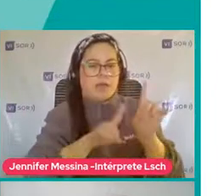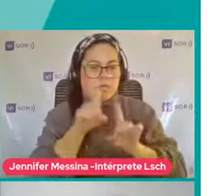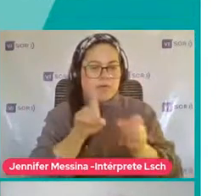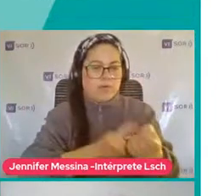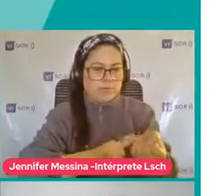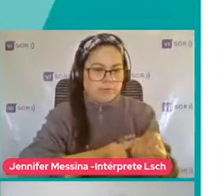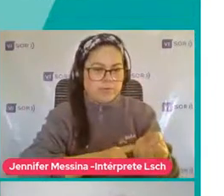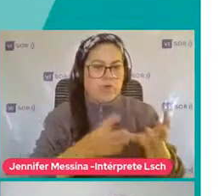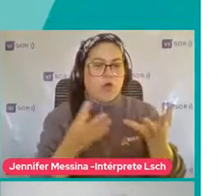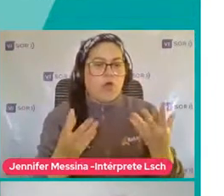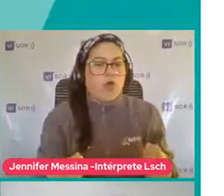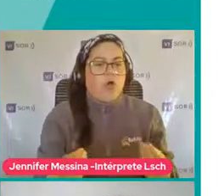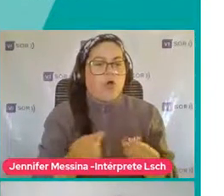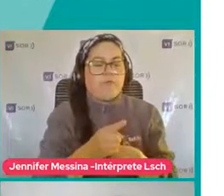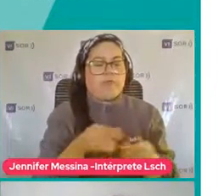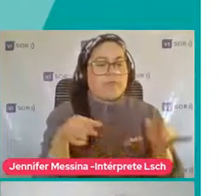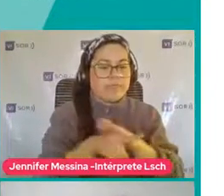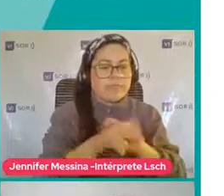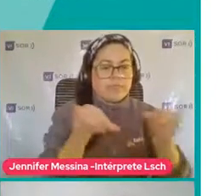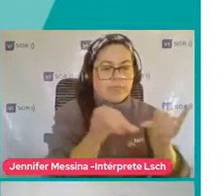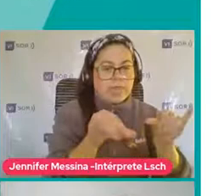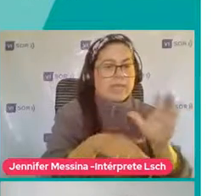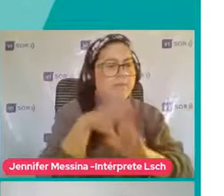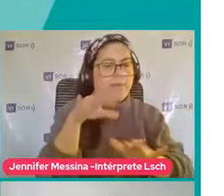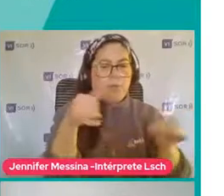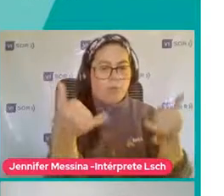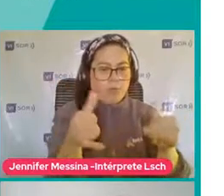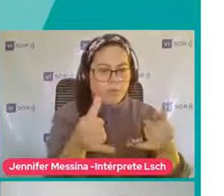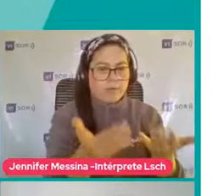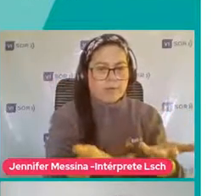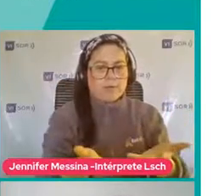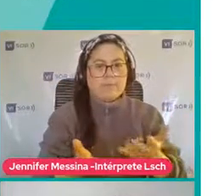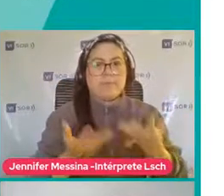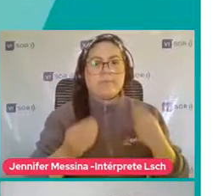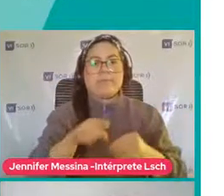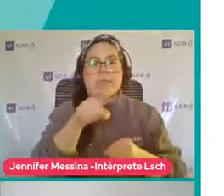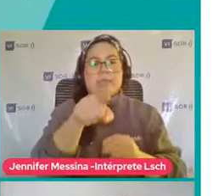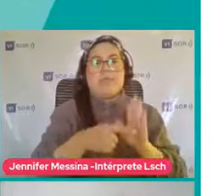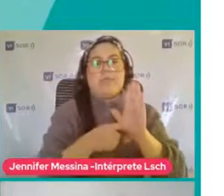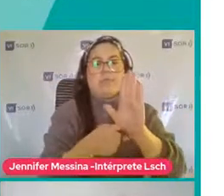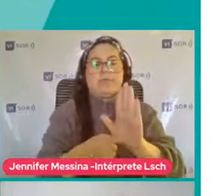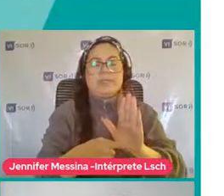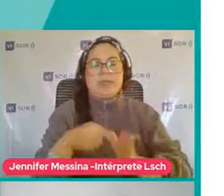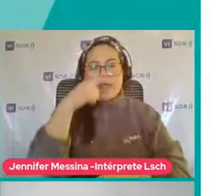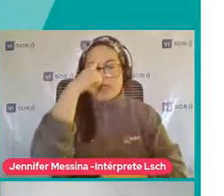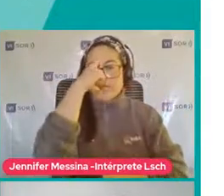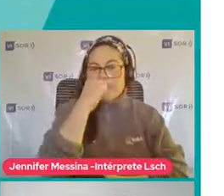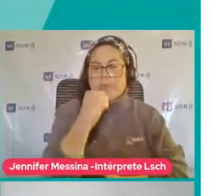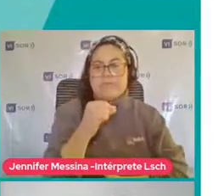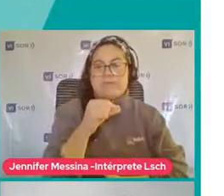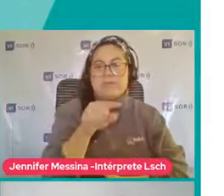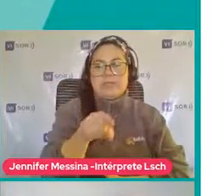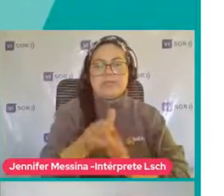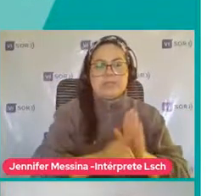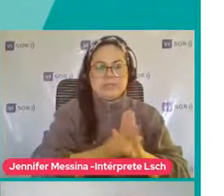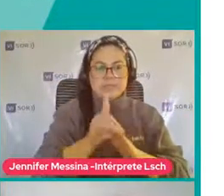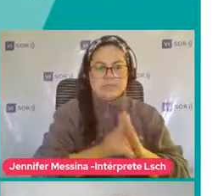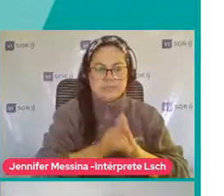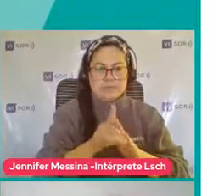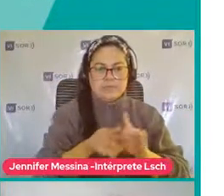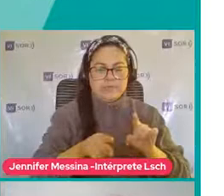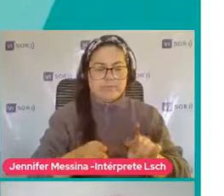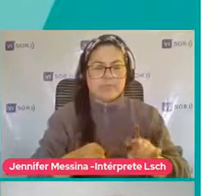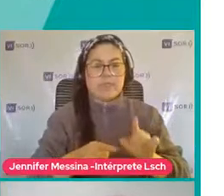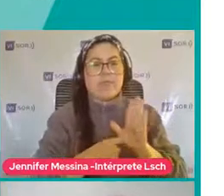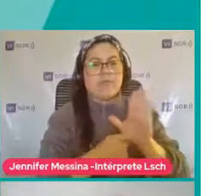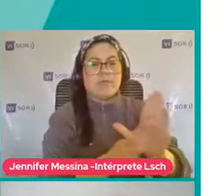juego es lo que Los niños más hacen Dentro del jardín infantil ¿Ya? Ya, aquí está el perfil De desarrollo Yo siempre hablo Un perfil de desarrollo Que se caracteriza Por